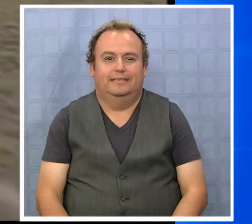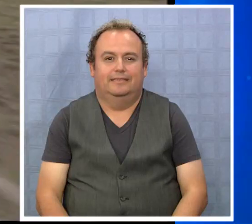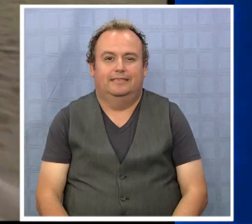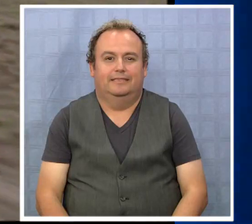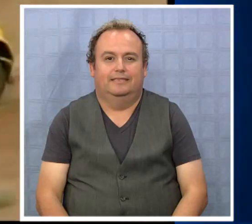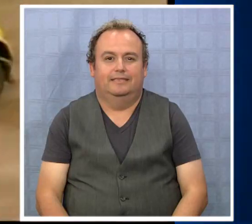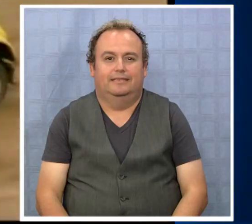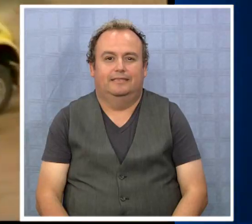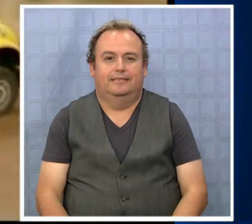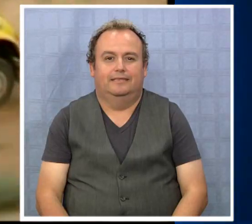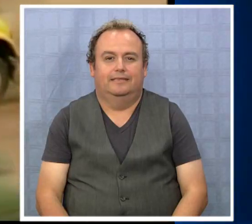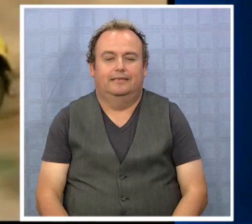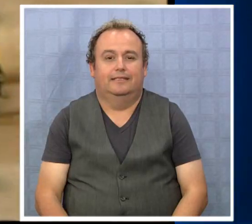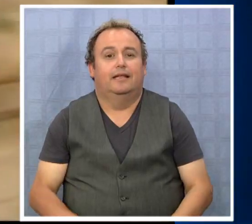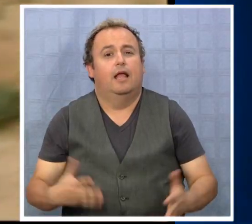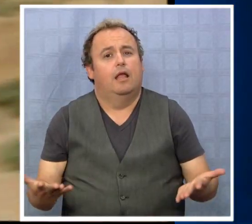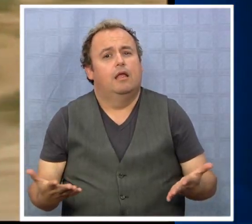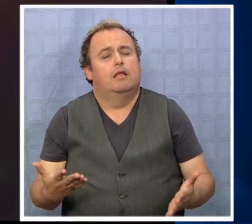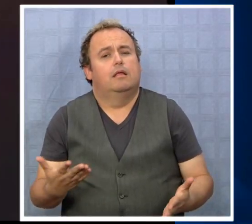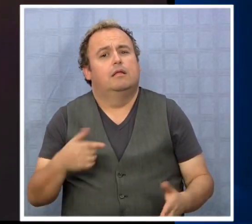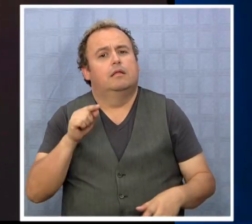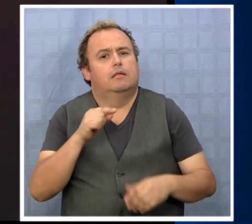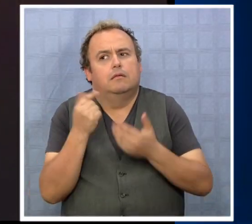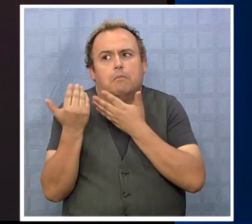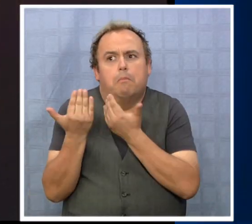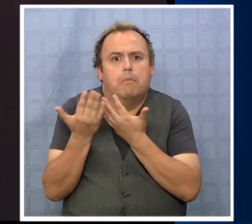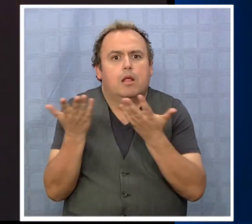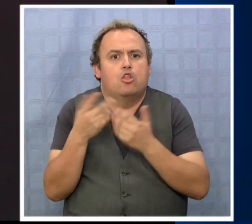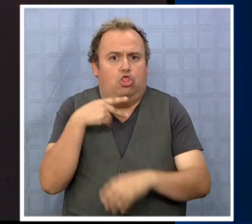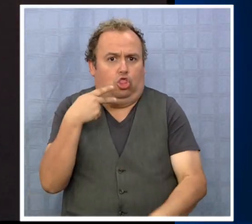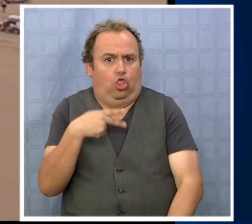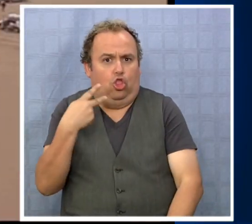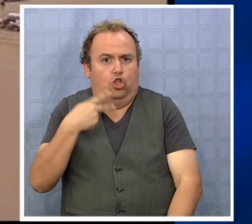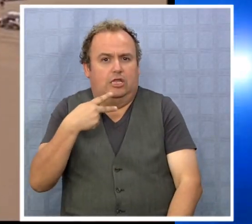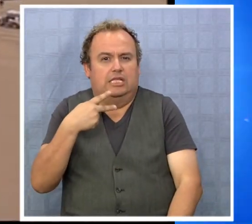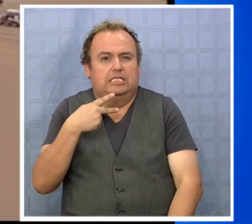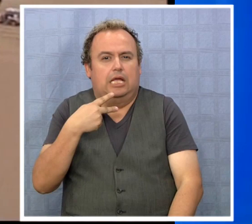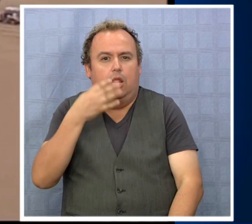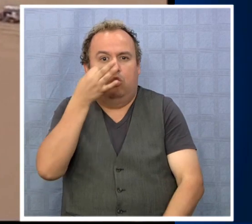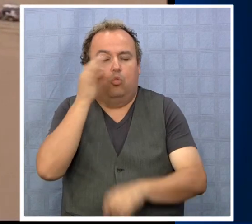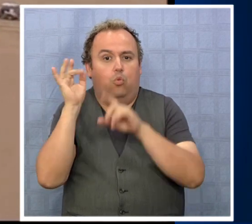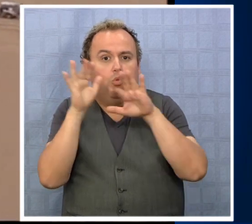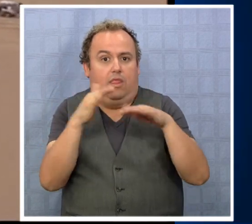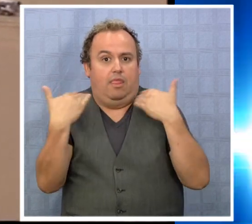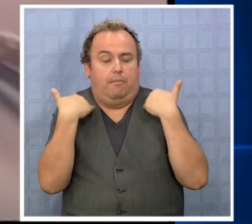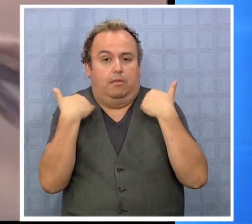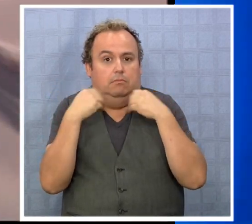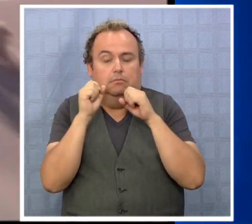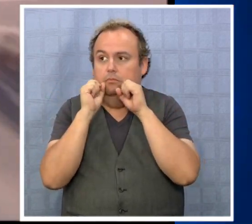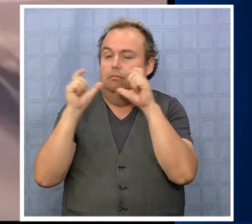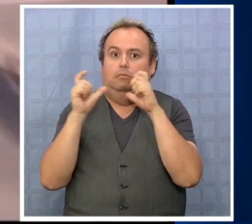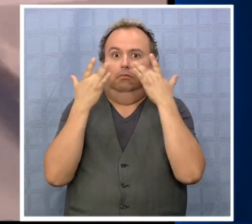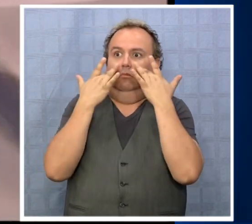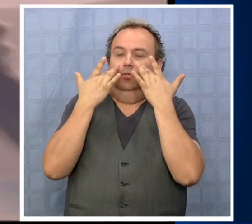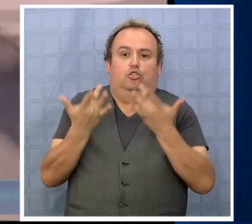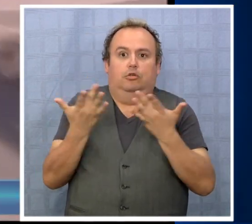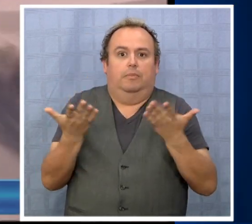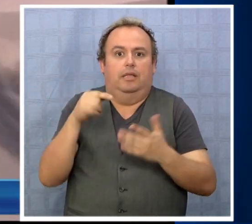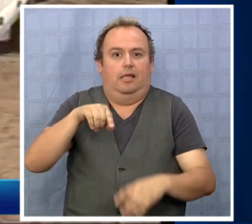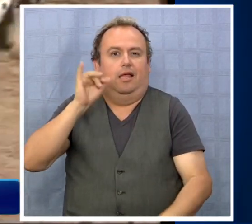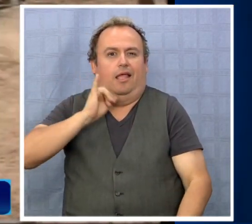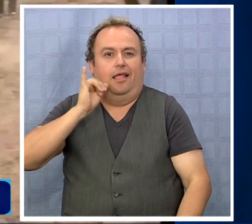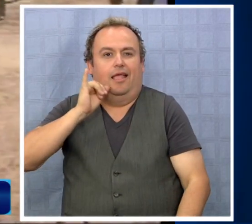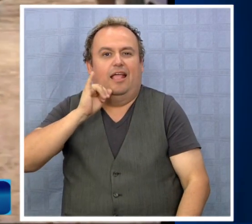Cuando menos se esperaba, una noticia turístico-deportiva sorprendió a los iquiqueños. El Rally